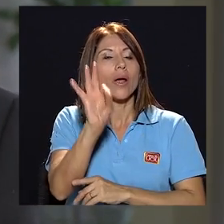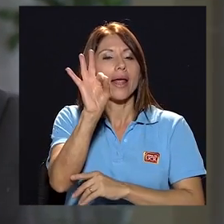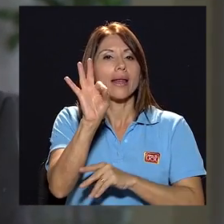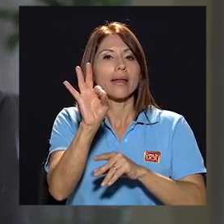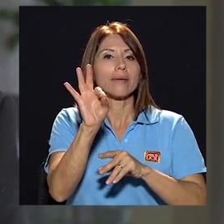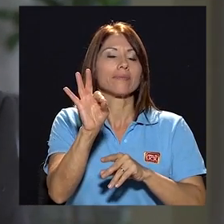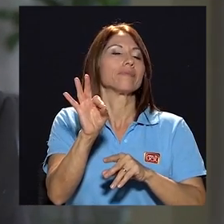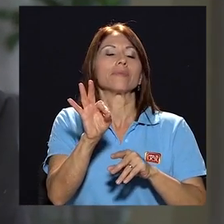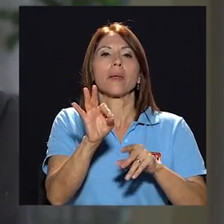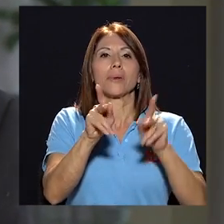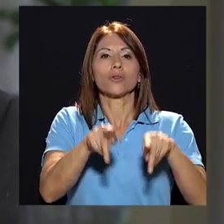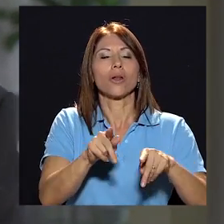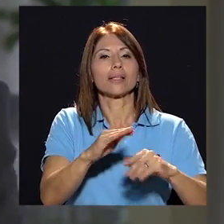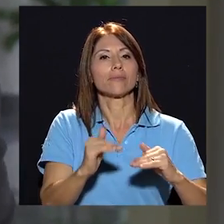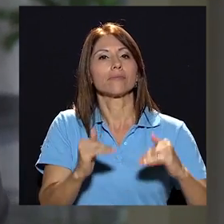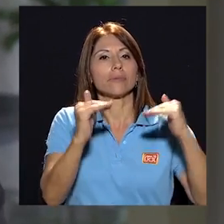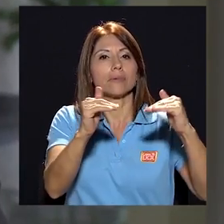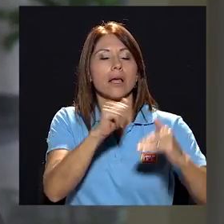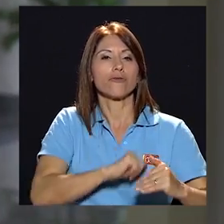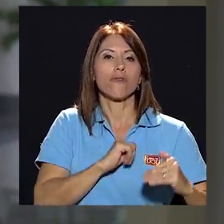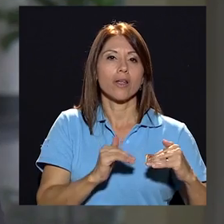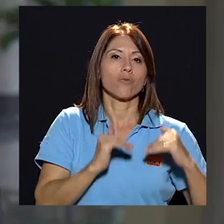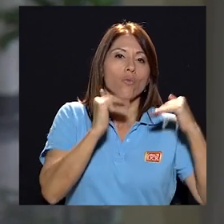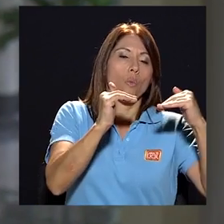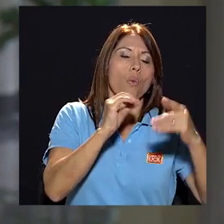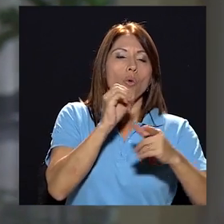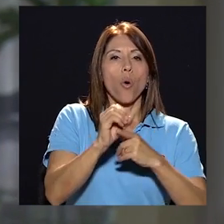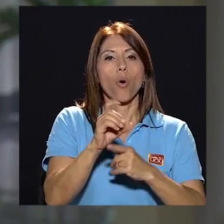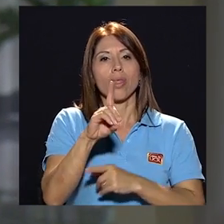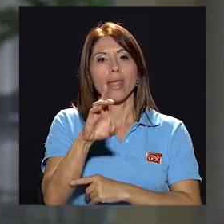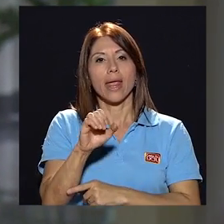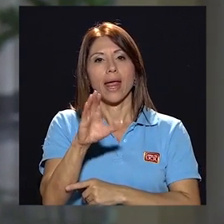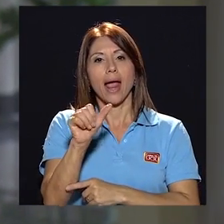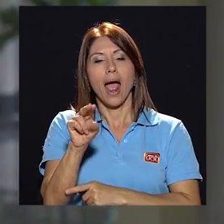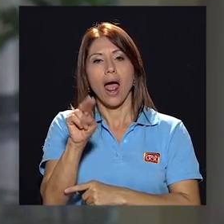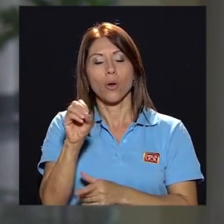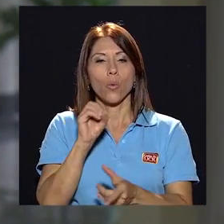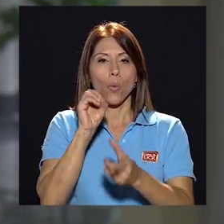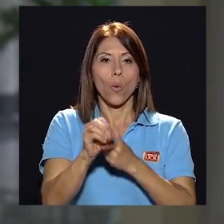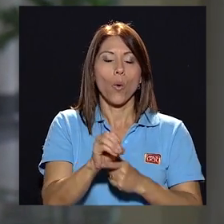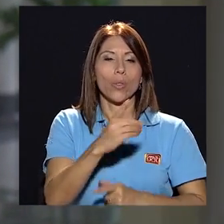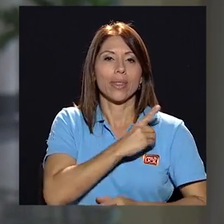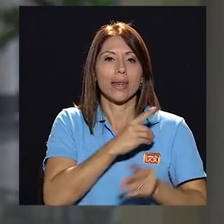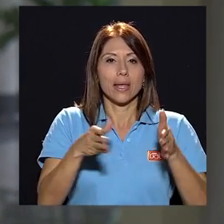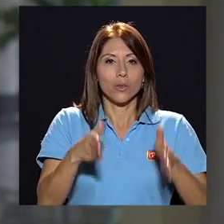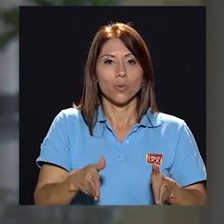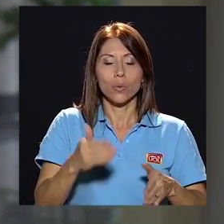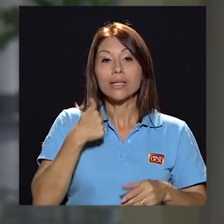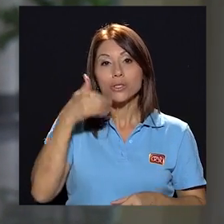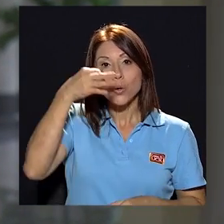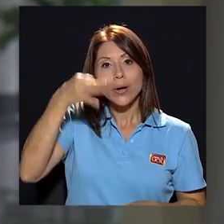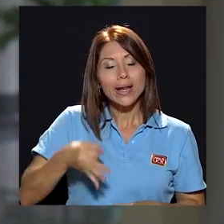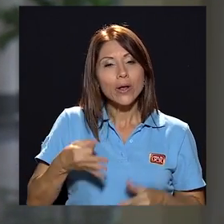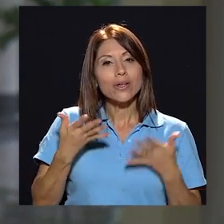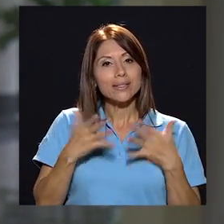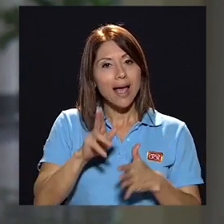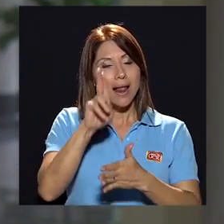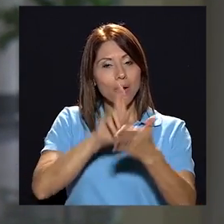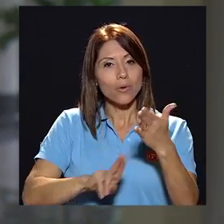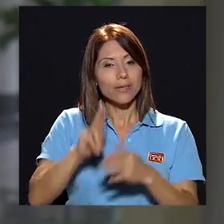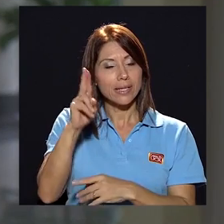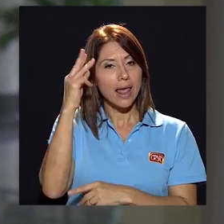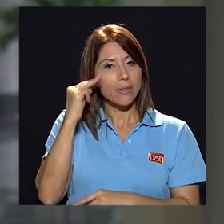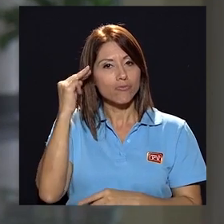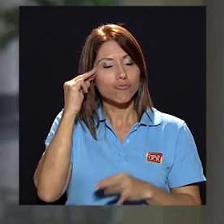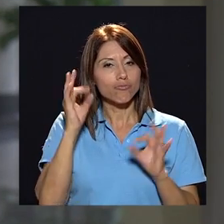elección, llámese rector, rectora, decano, directores, y realmente creo que ya la universidad está en un